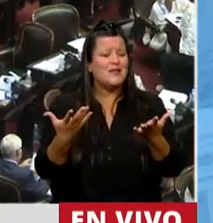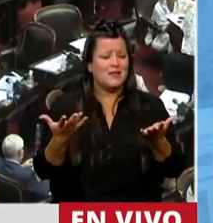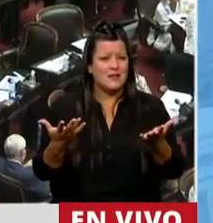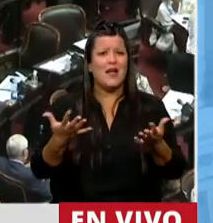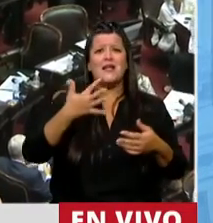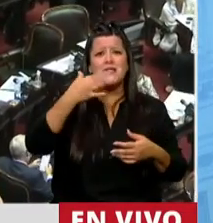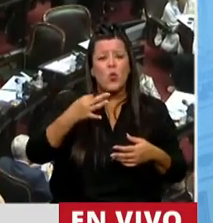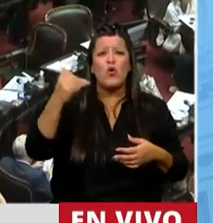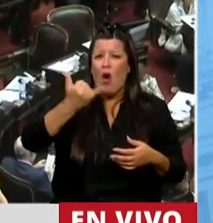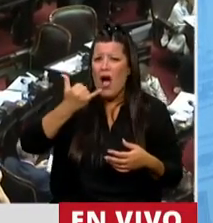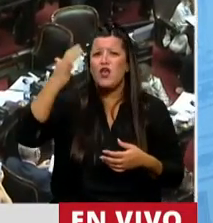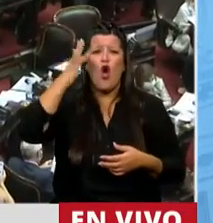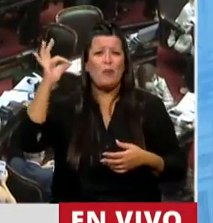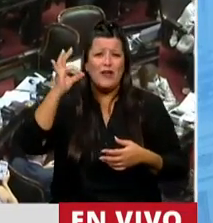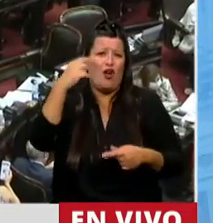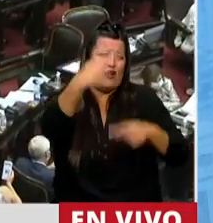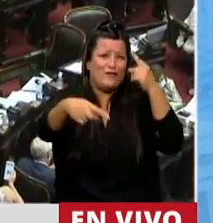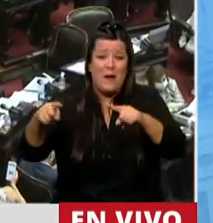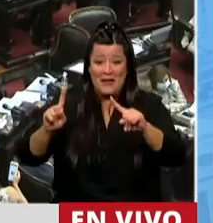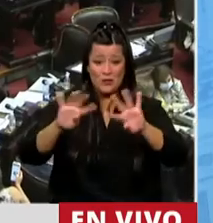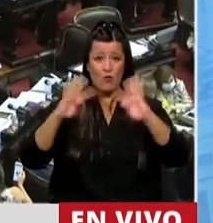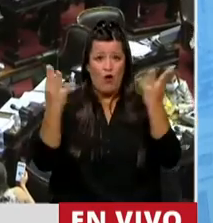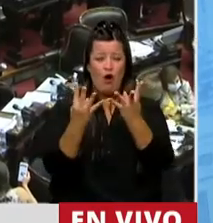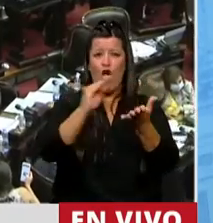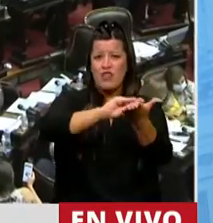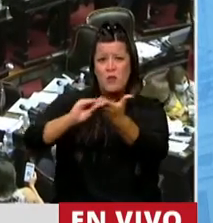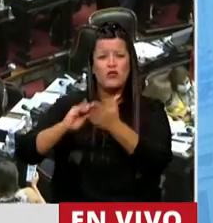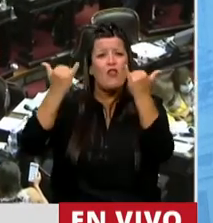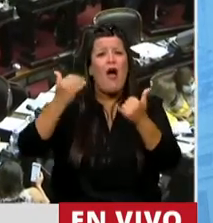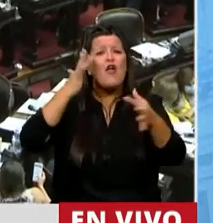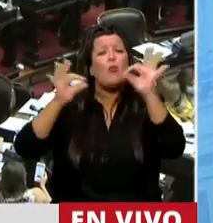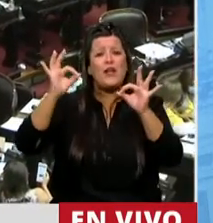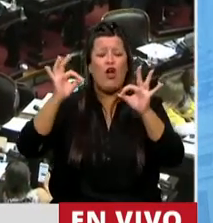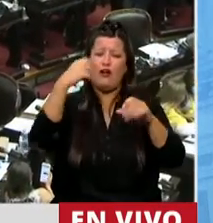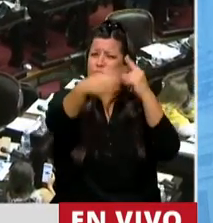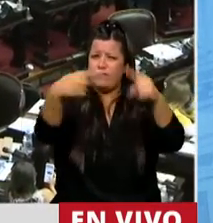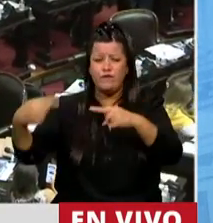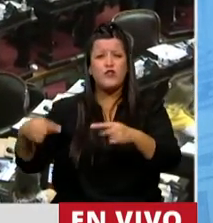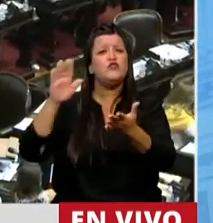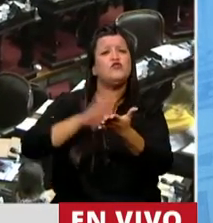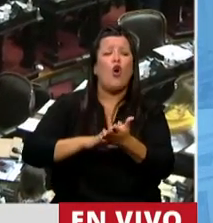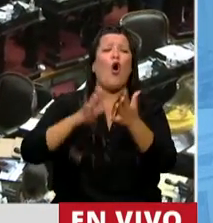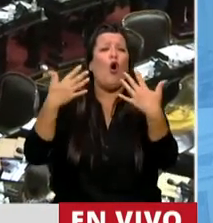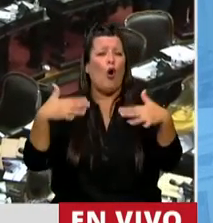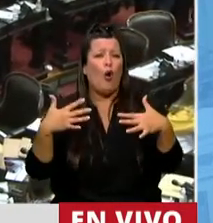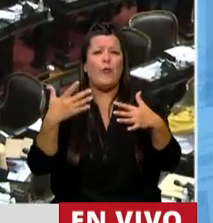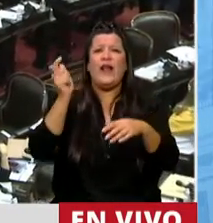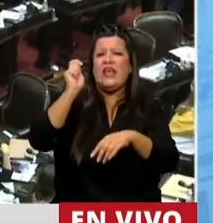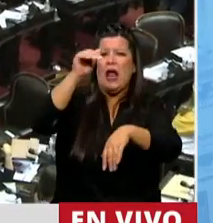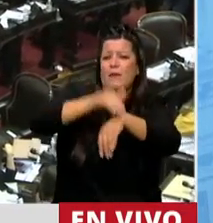probablemente distintas en el interior de este recinto en lo que tiene que ver a la cuestión de fondo, las